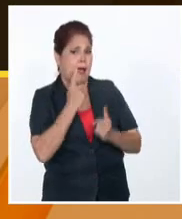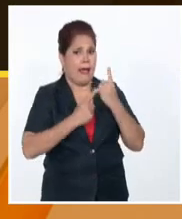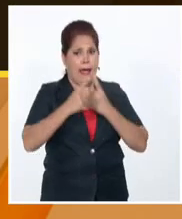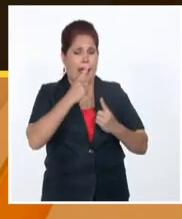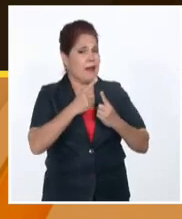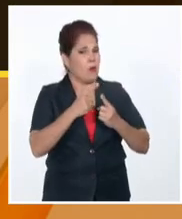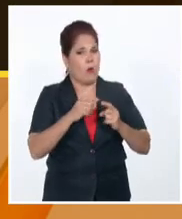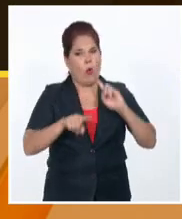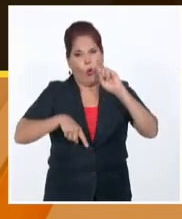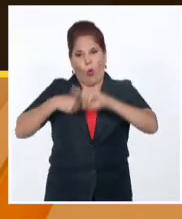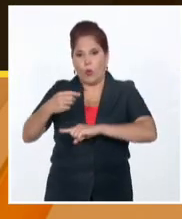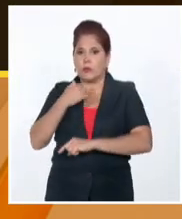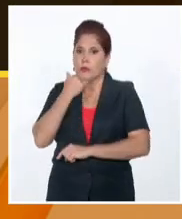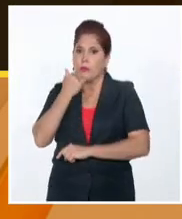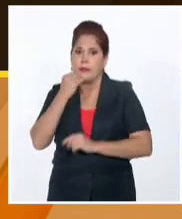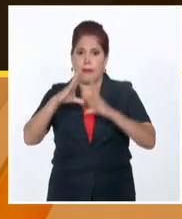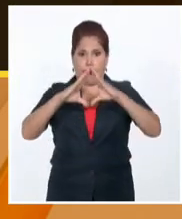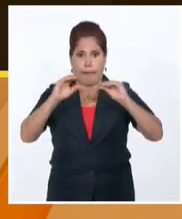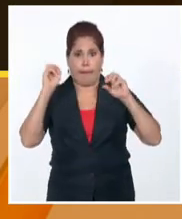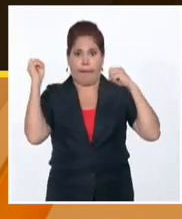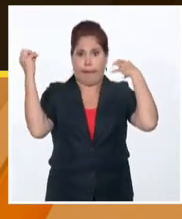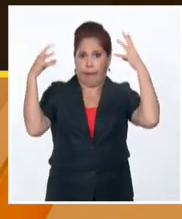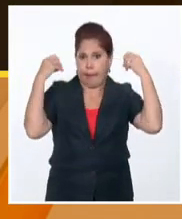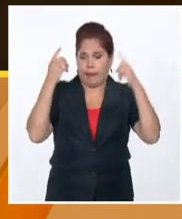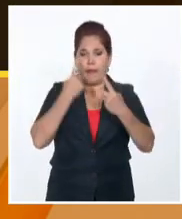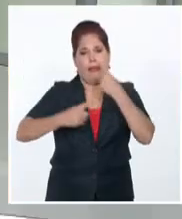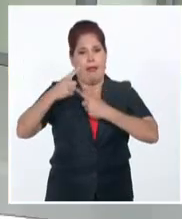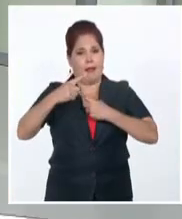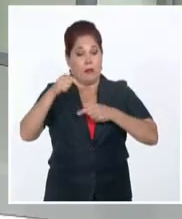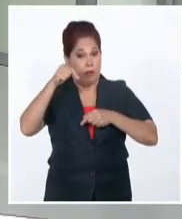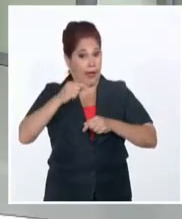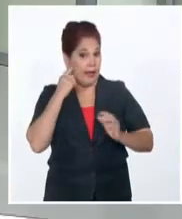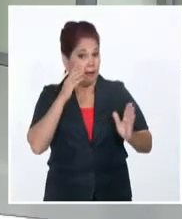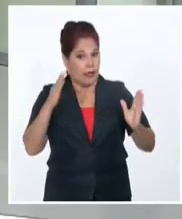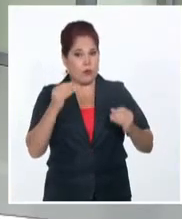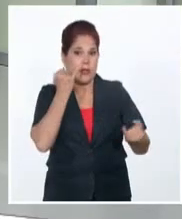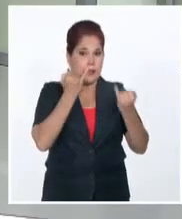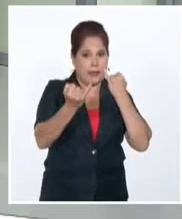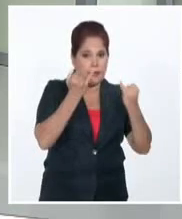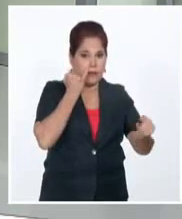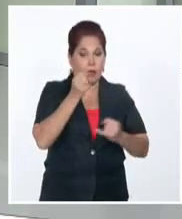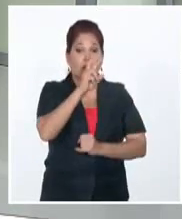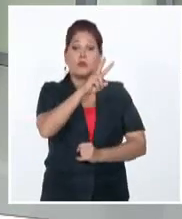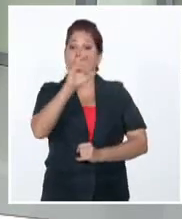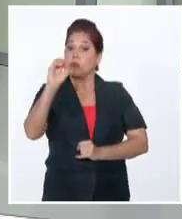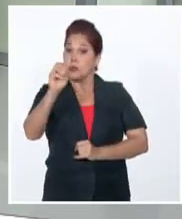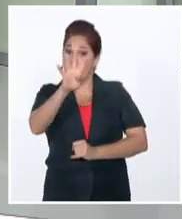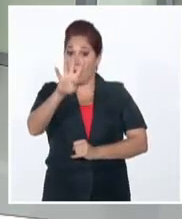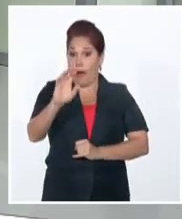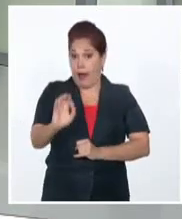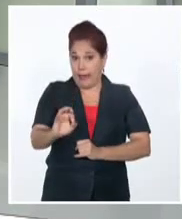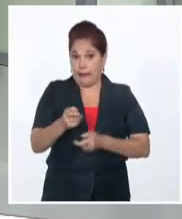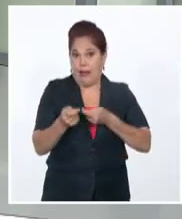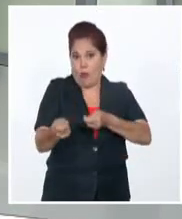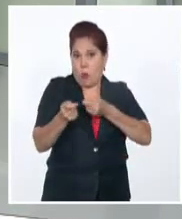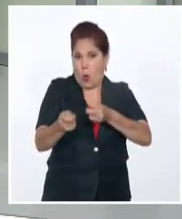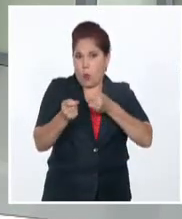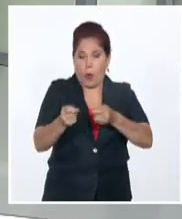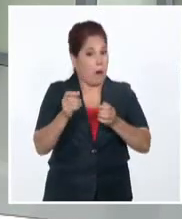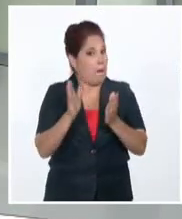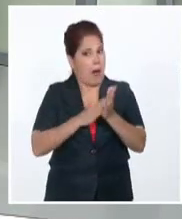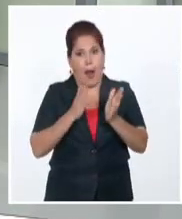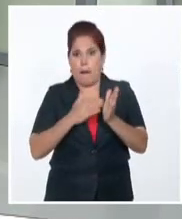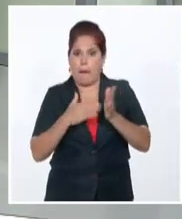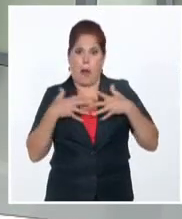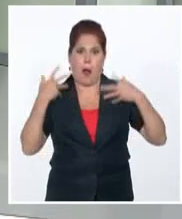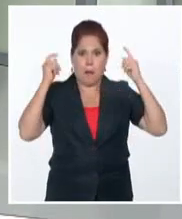la policía, autos, patrulleros y unidades. Este año se han identificado más de 240 incitaciones o convocatorias